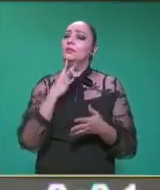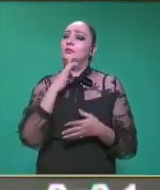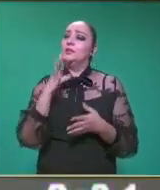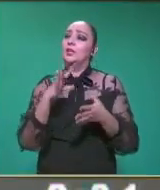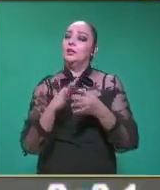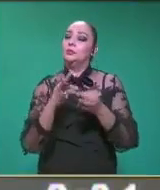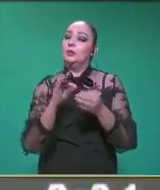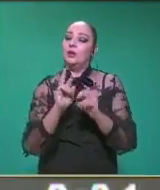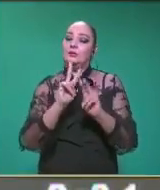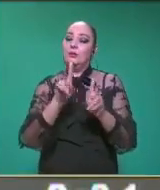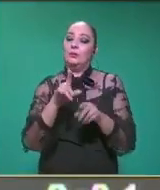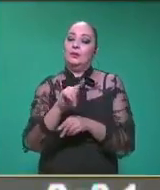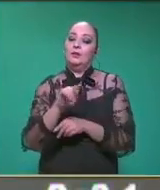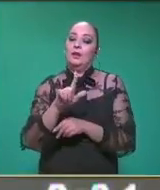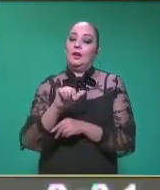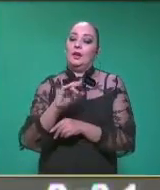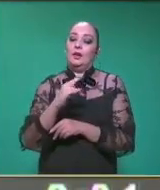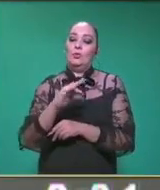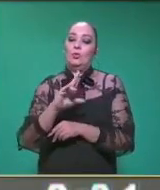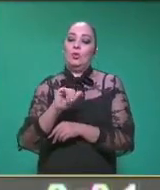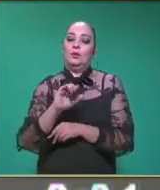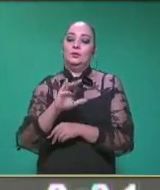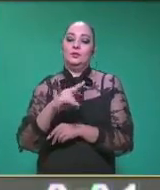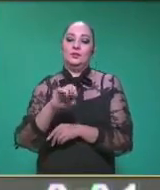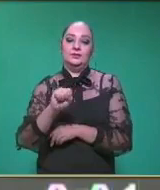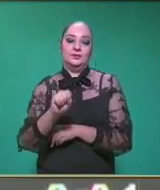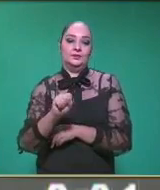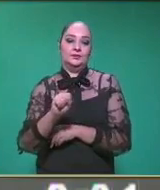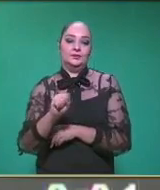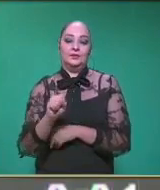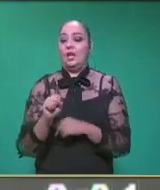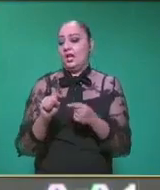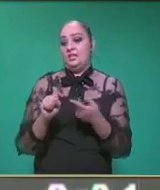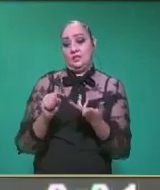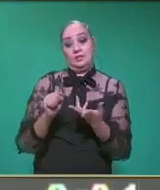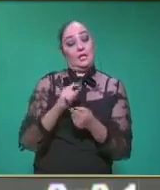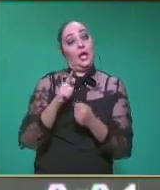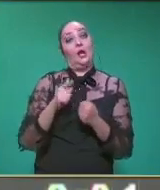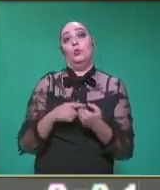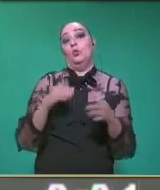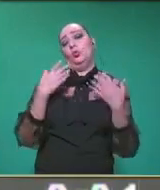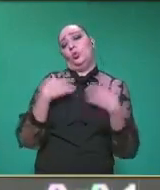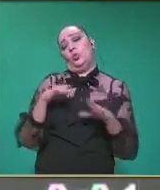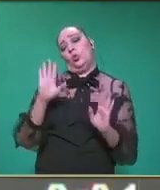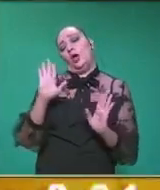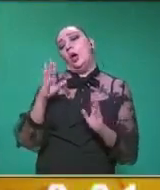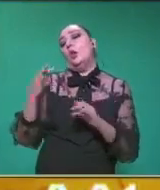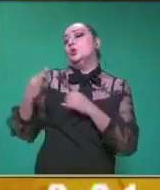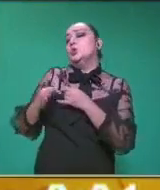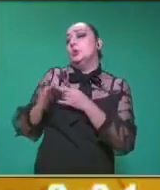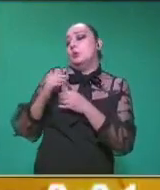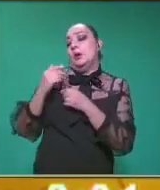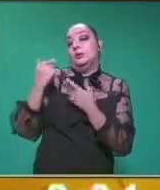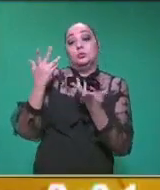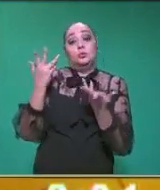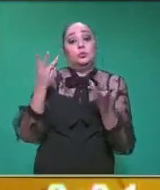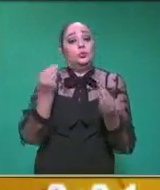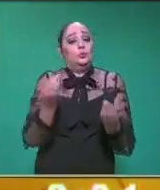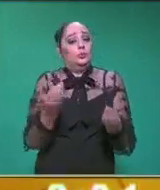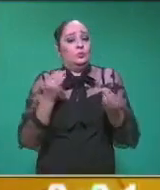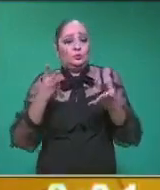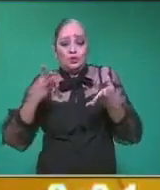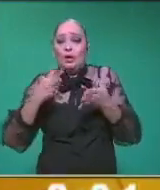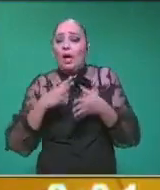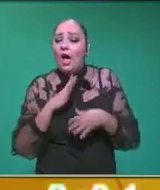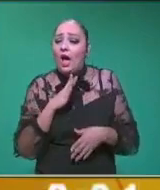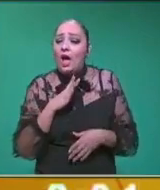puedes decir de los tlacuaches? Claro que sí. Bueno, pues esta es una especie muy popular que últimamente en los últimos años se ha hablado mucho porque